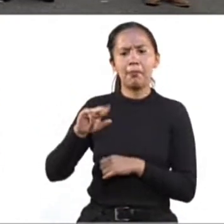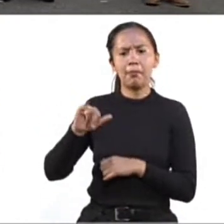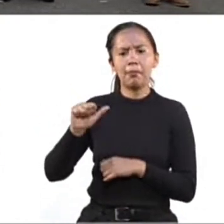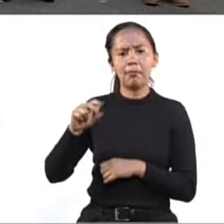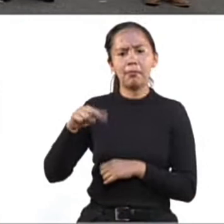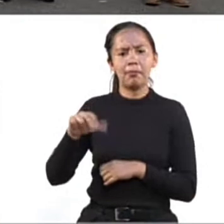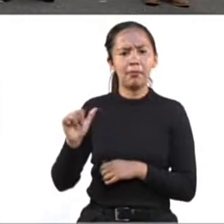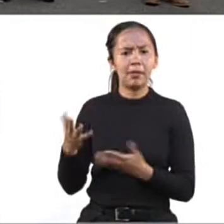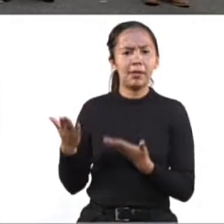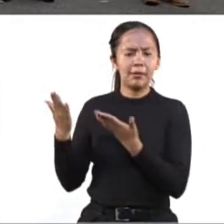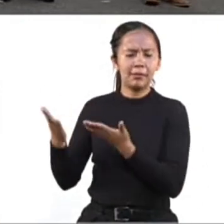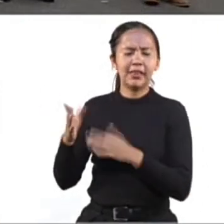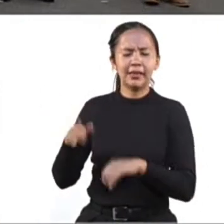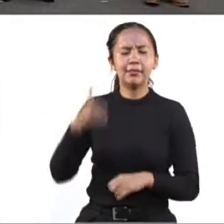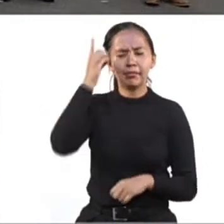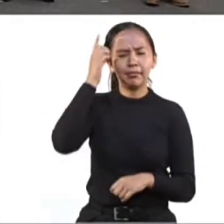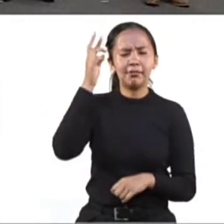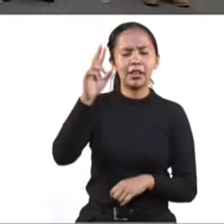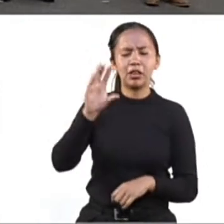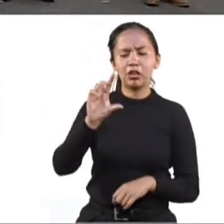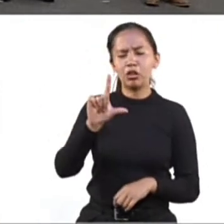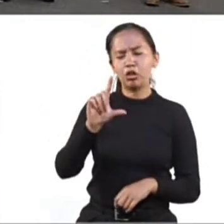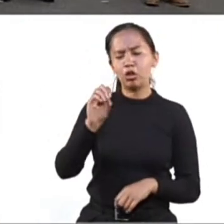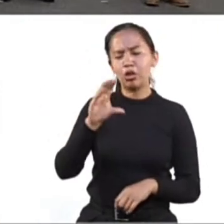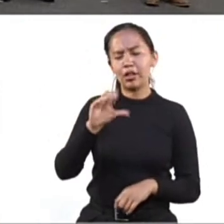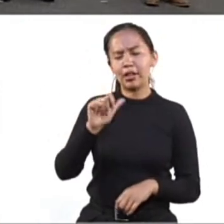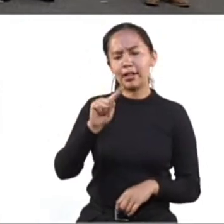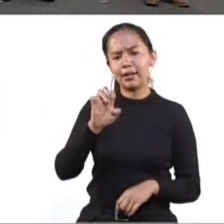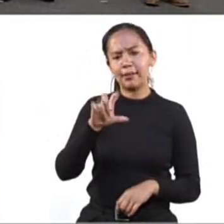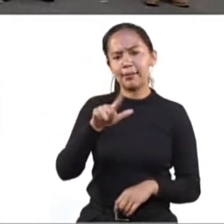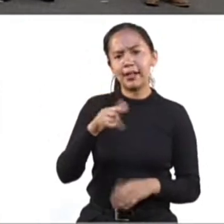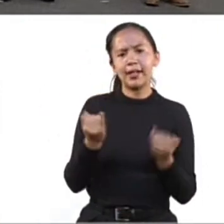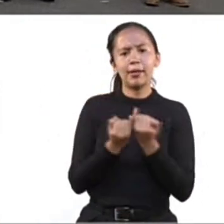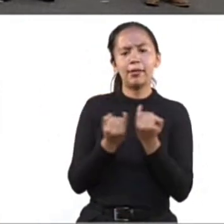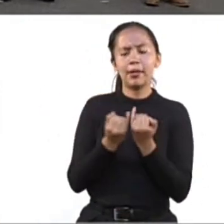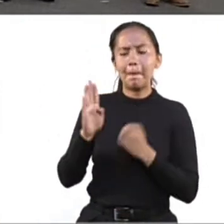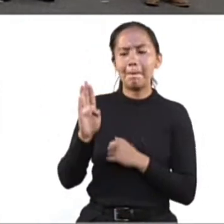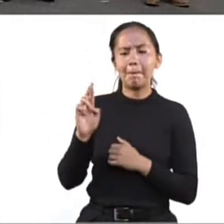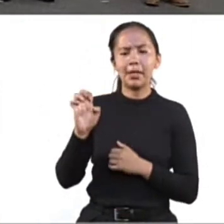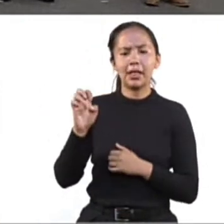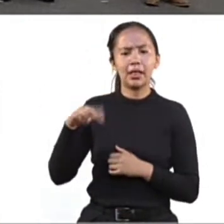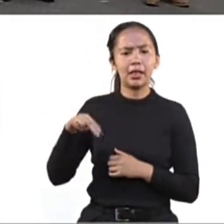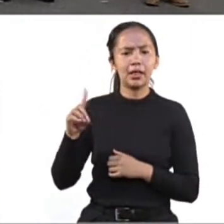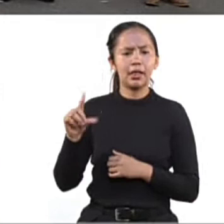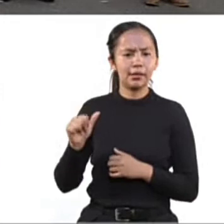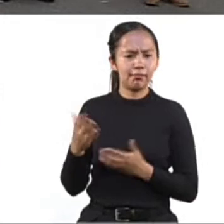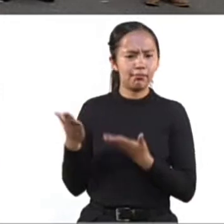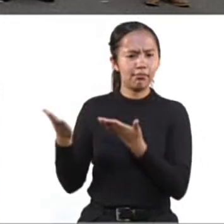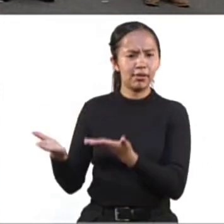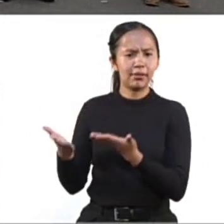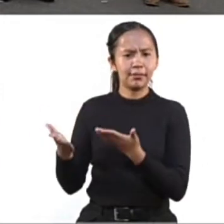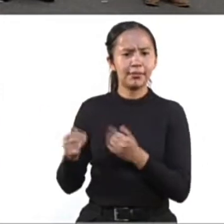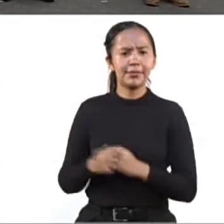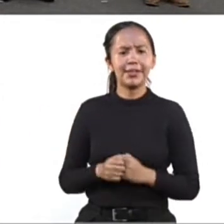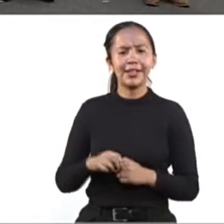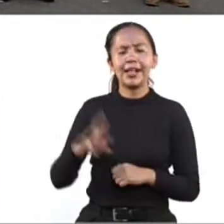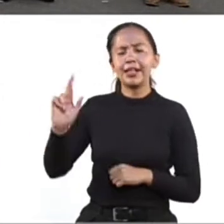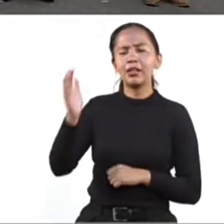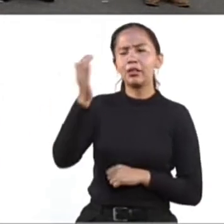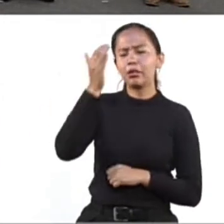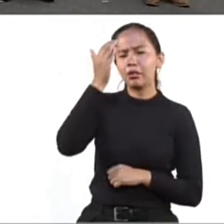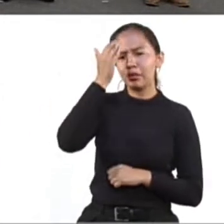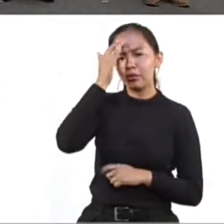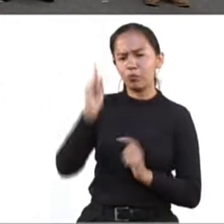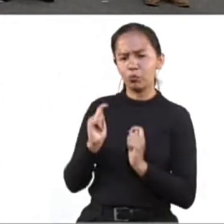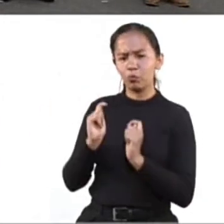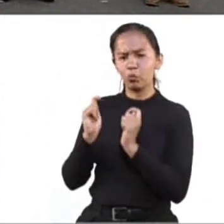general de Locatel y Brenda Escobar Méndez, que es, le vamos a dar un reconocimiento a